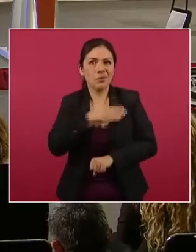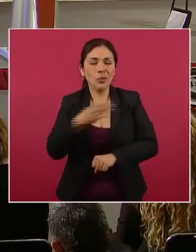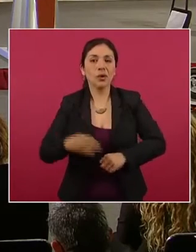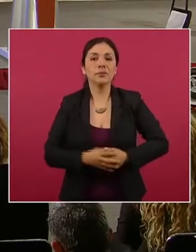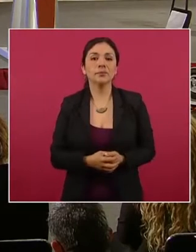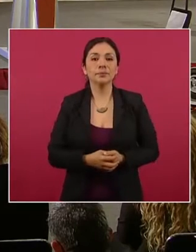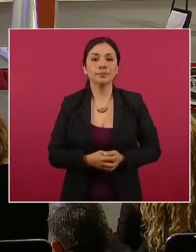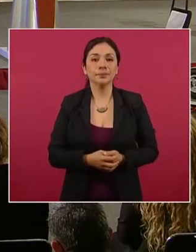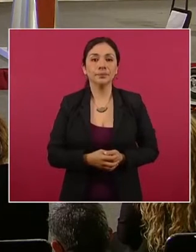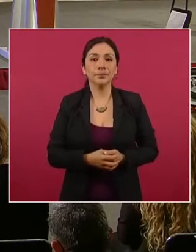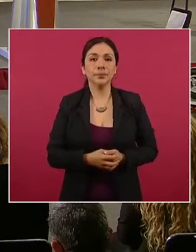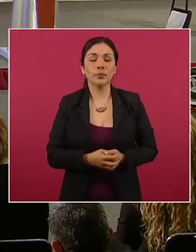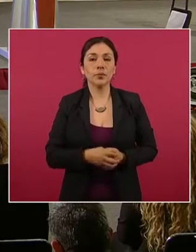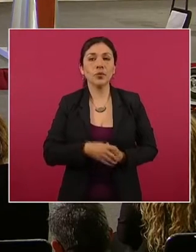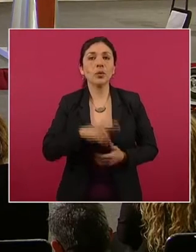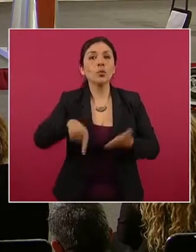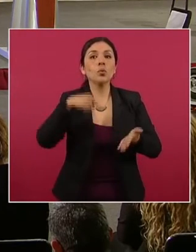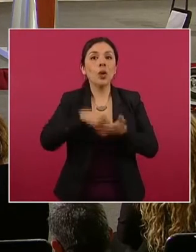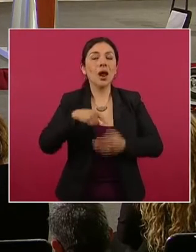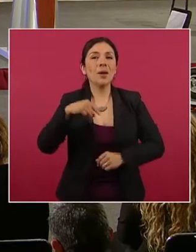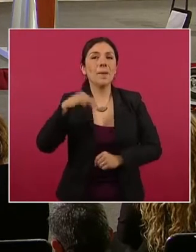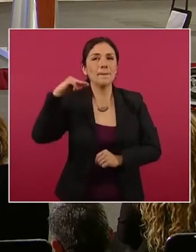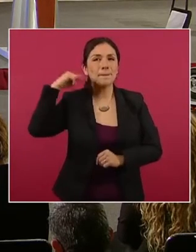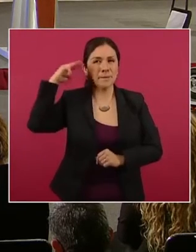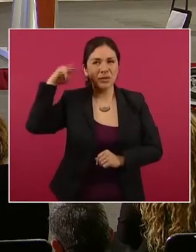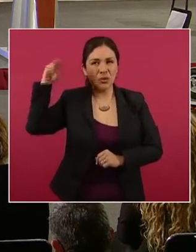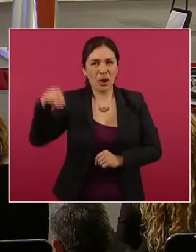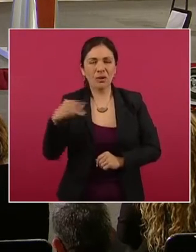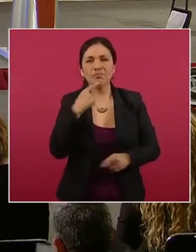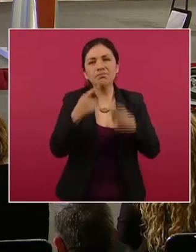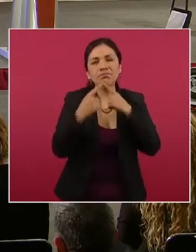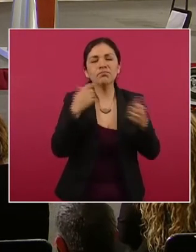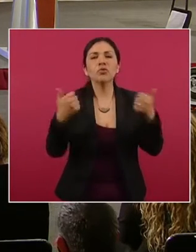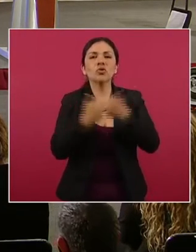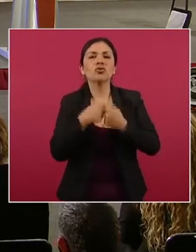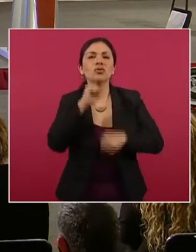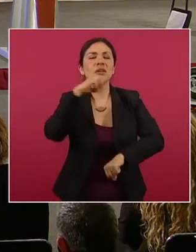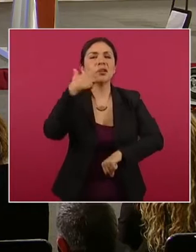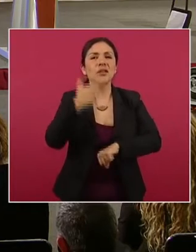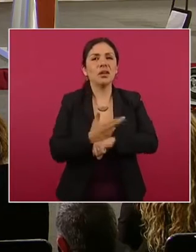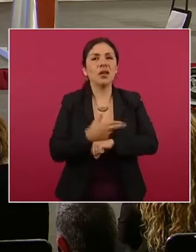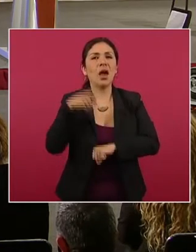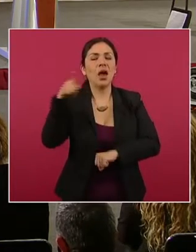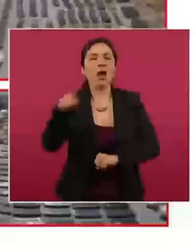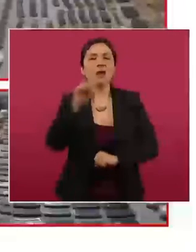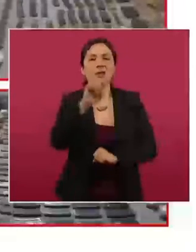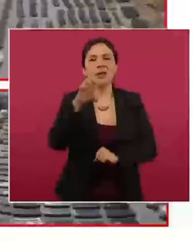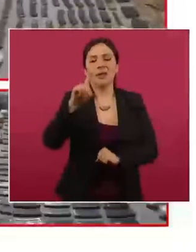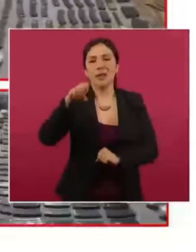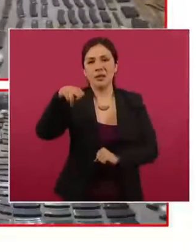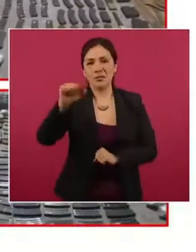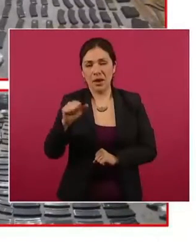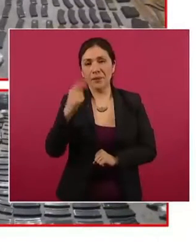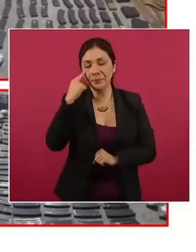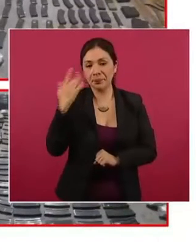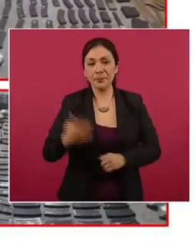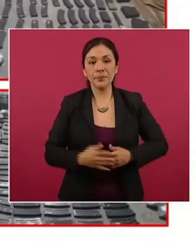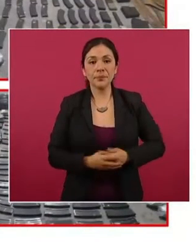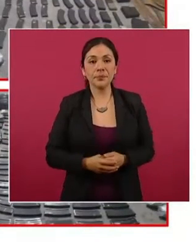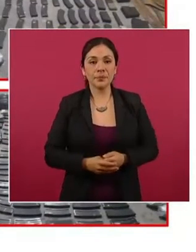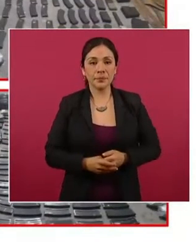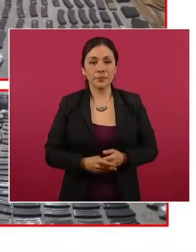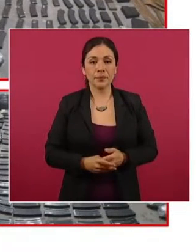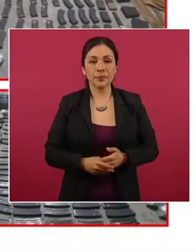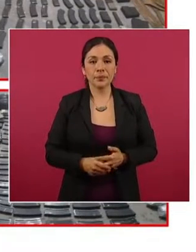En el estado de Michoacán, en una acción desarrollada por la Secretaría de la Defensa Nacional, lograron la